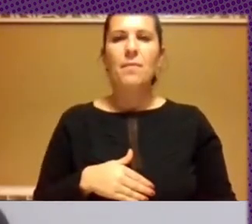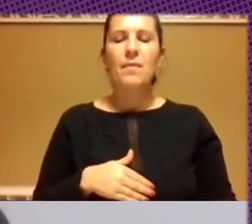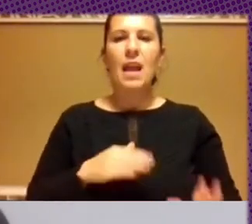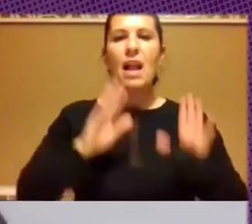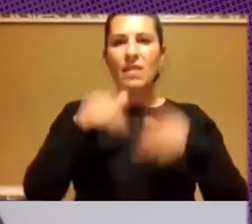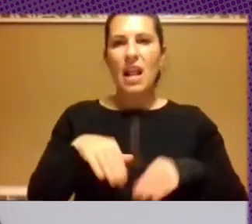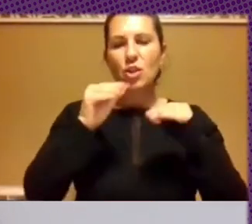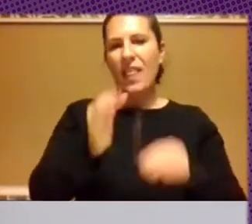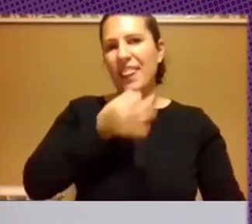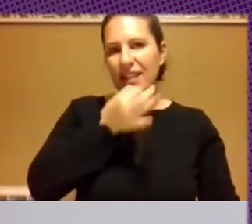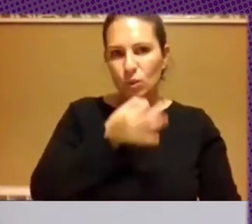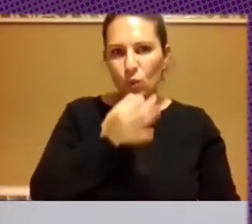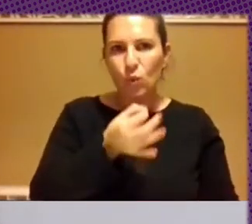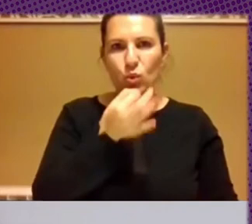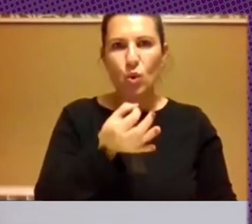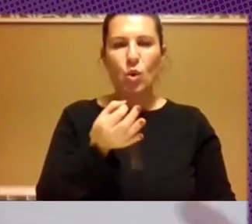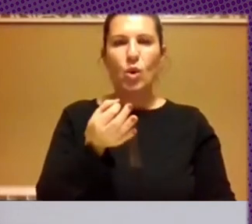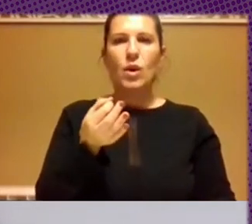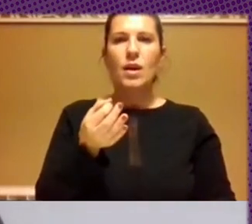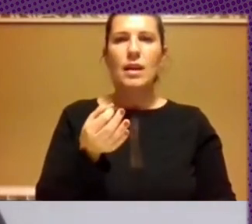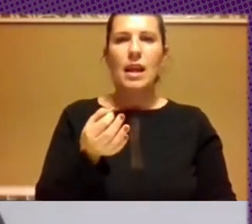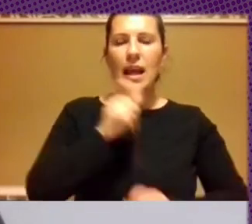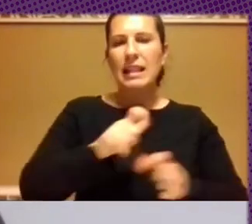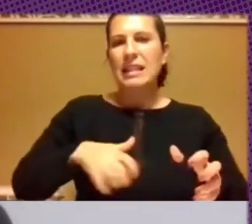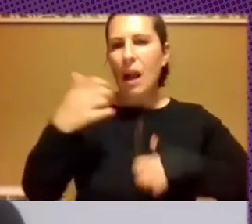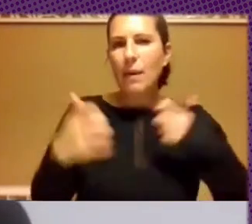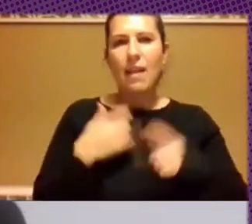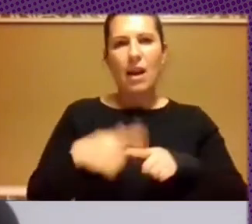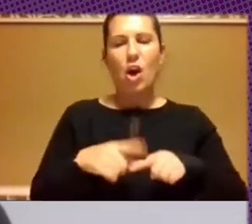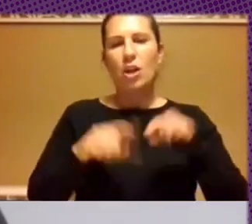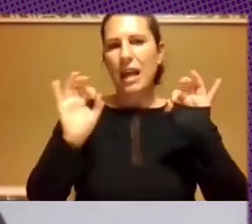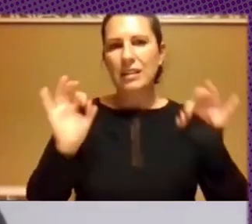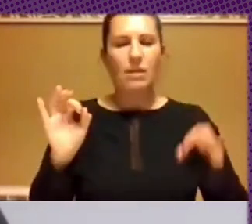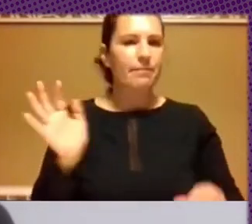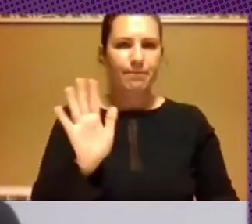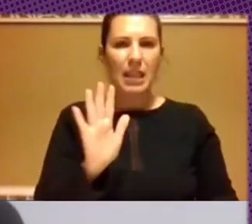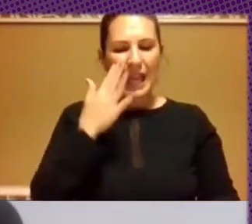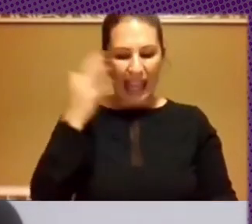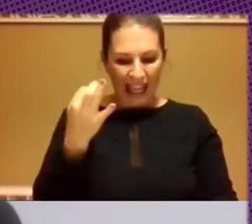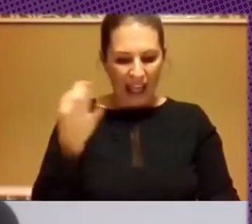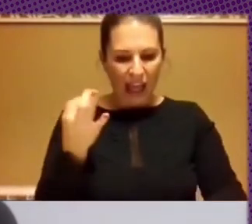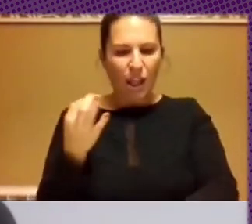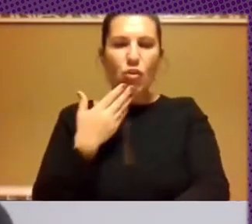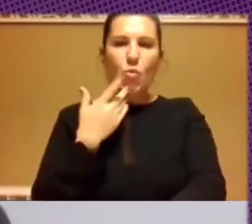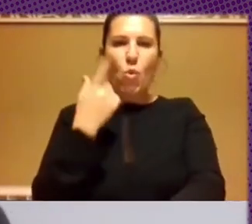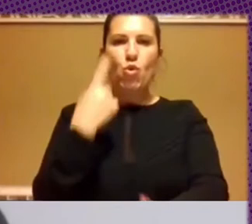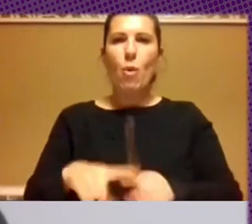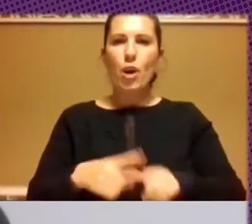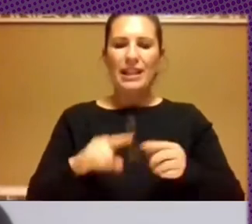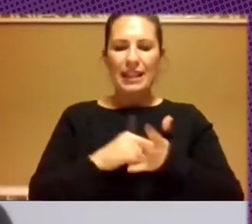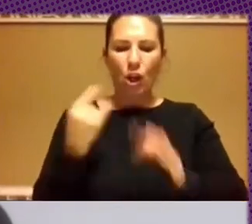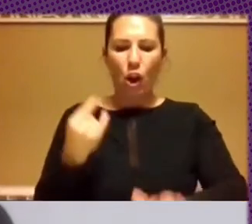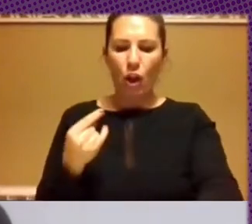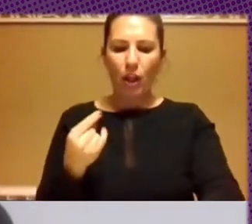bueno, el discurso de que esto es una cosa orgánica, que la gente está cabreada y, sino que realmente hay una, hay una, un componente tecnológico